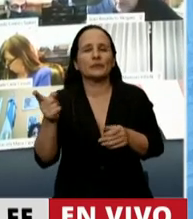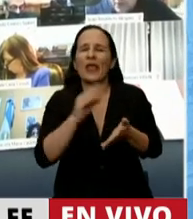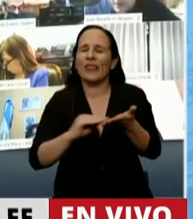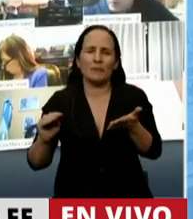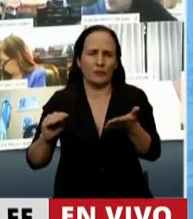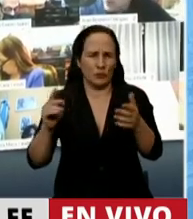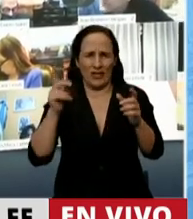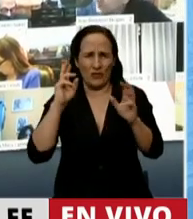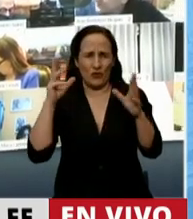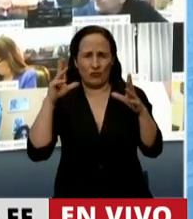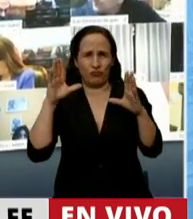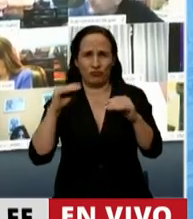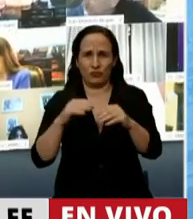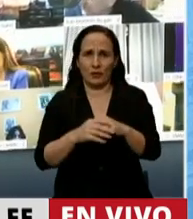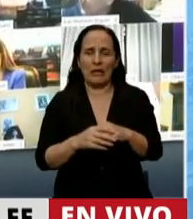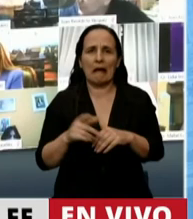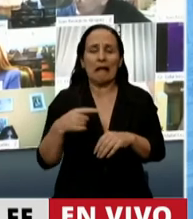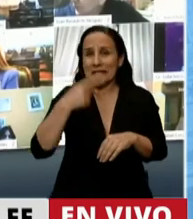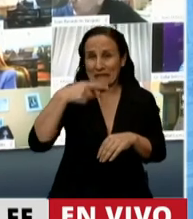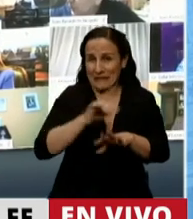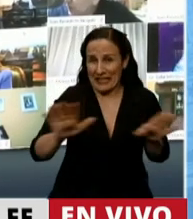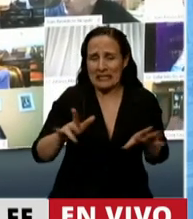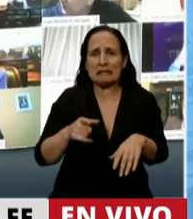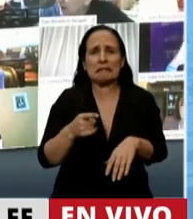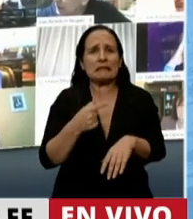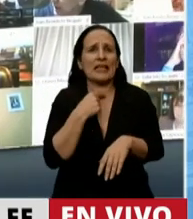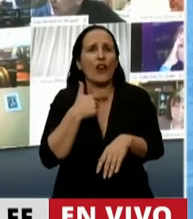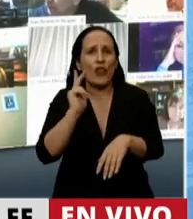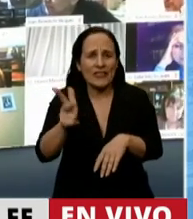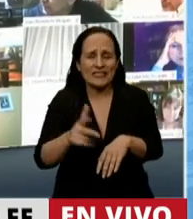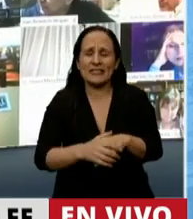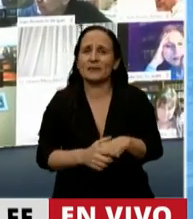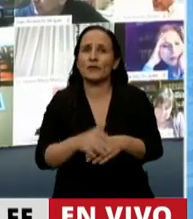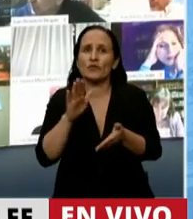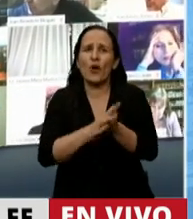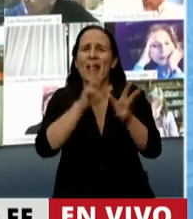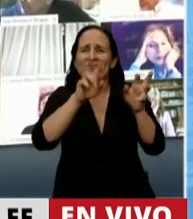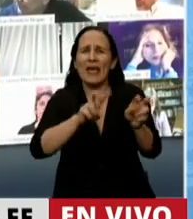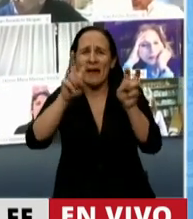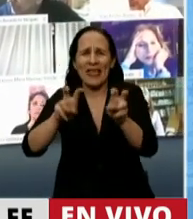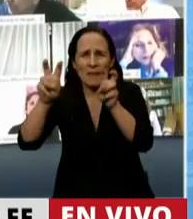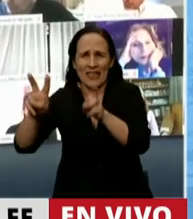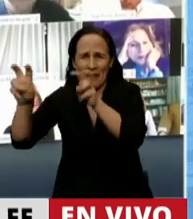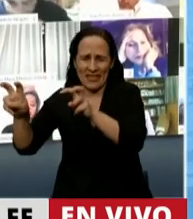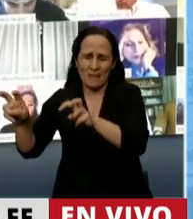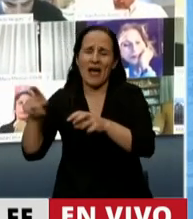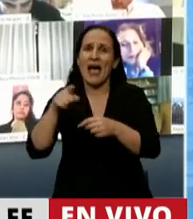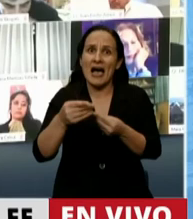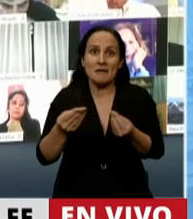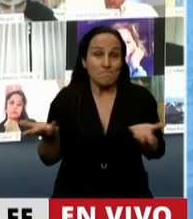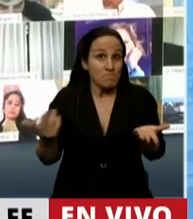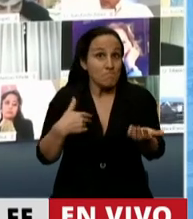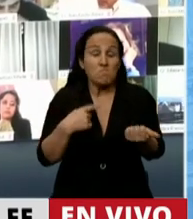Para finalizar, presidente, permítame solo decir que he planteado estos temas muy puntuales, que no pude